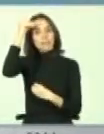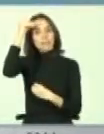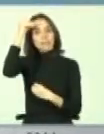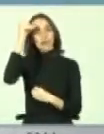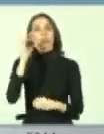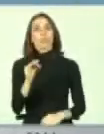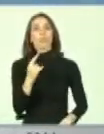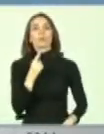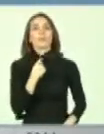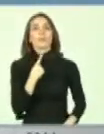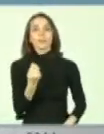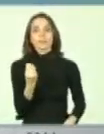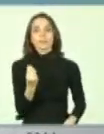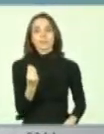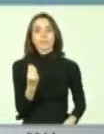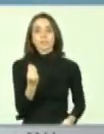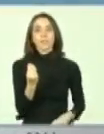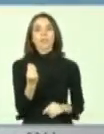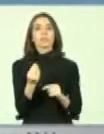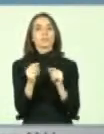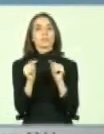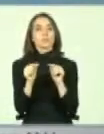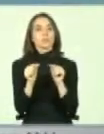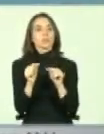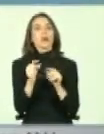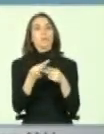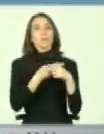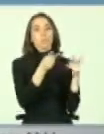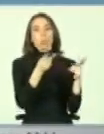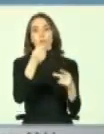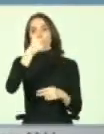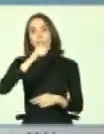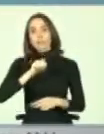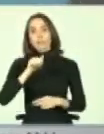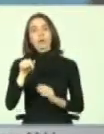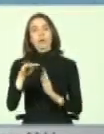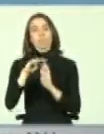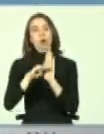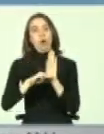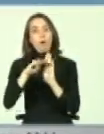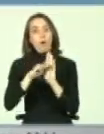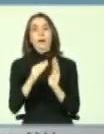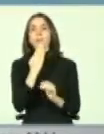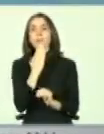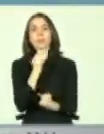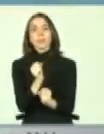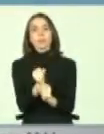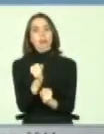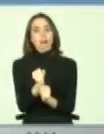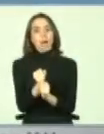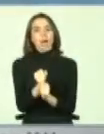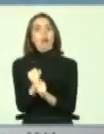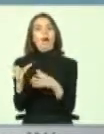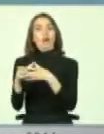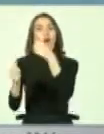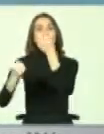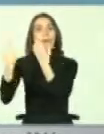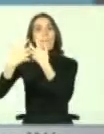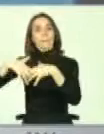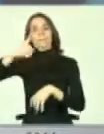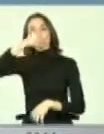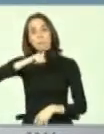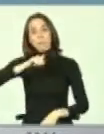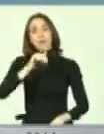es muy interesante porque aquí hay una colaboración del mundo público-privado. Este programa obviamente también trabaja con el mundo privado para poder